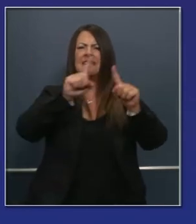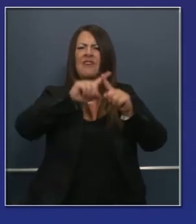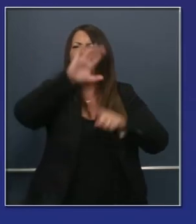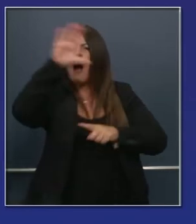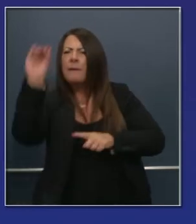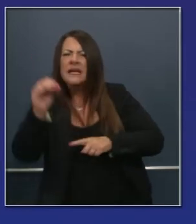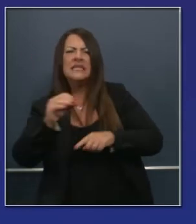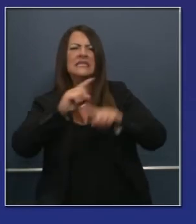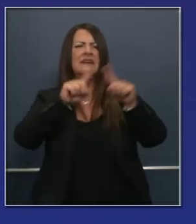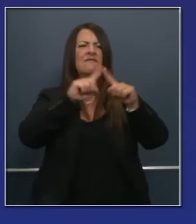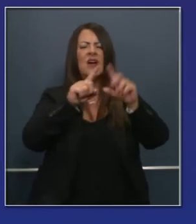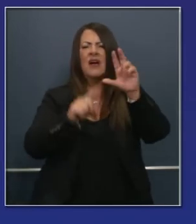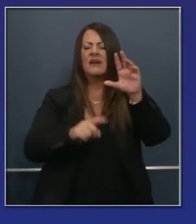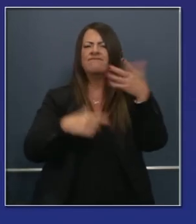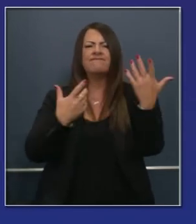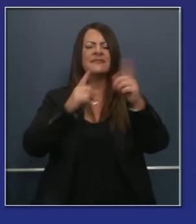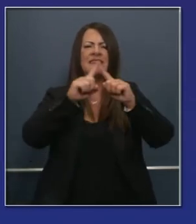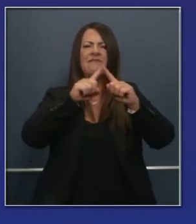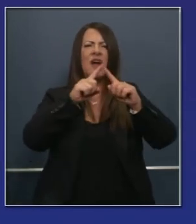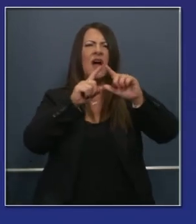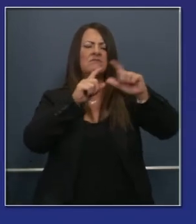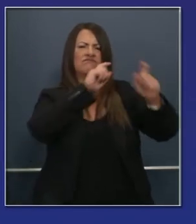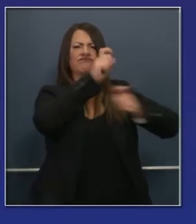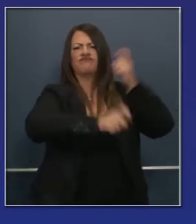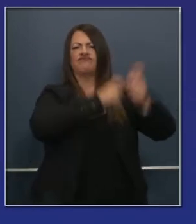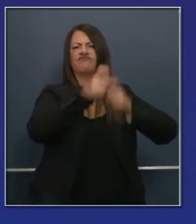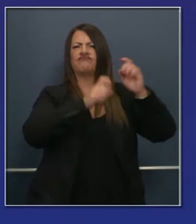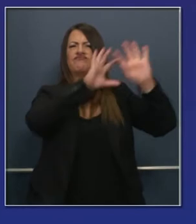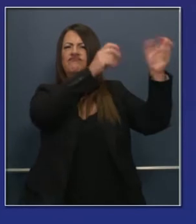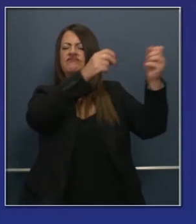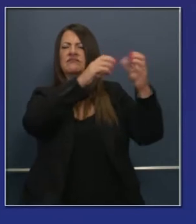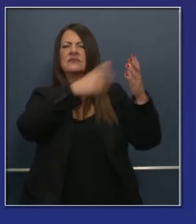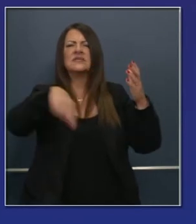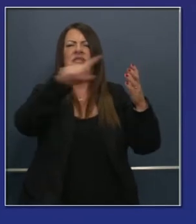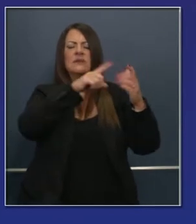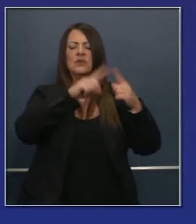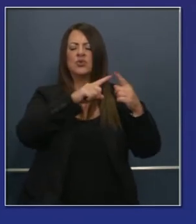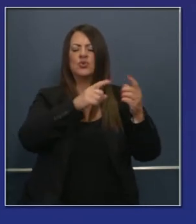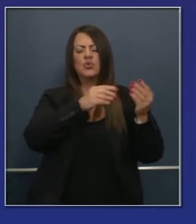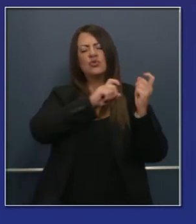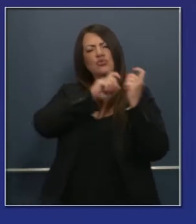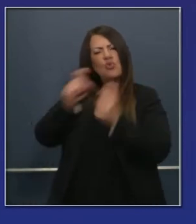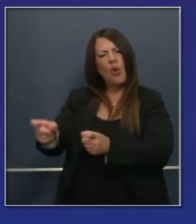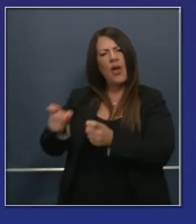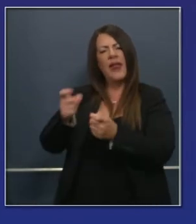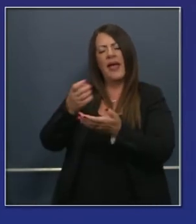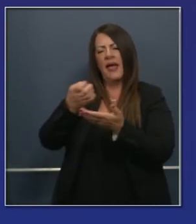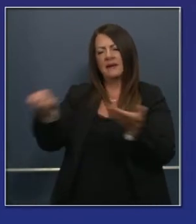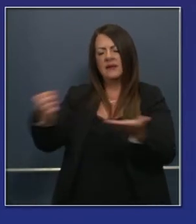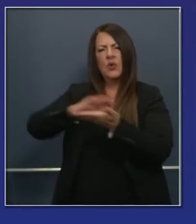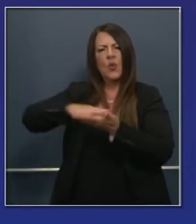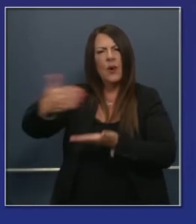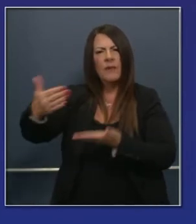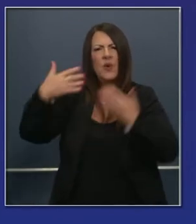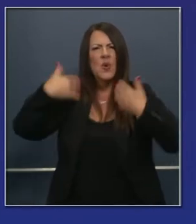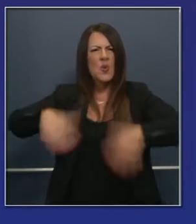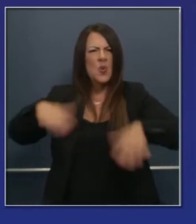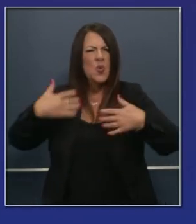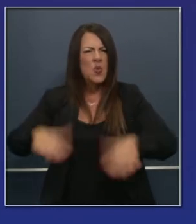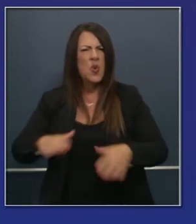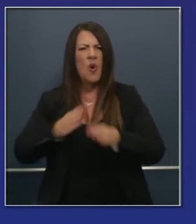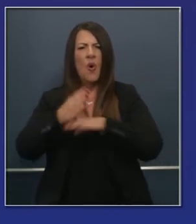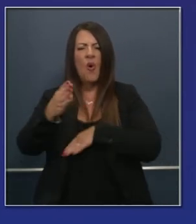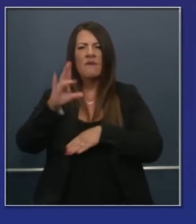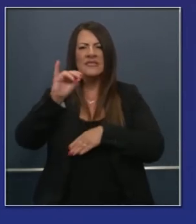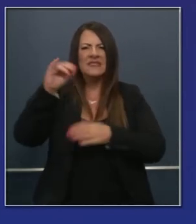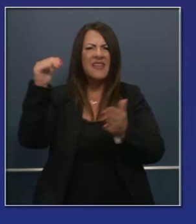tratando de hablar con filántropos y con organizaciones para que entreguen estos hotspots o dispositivos de conexión internet y